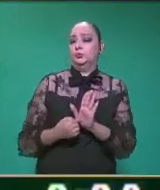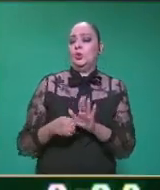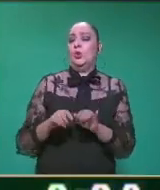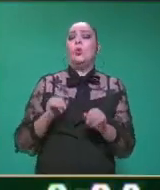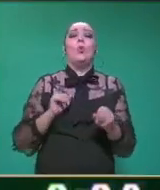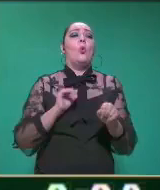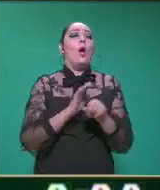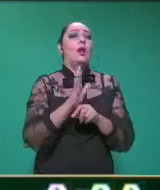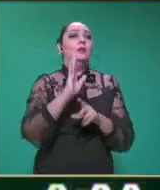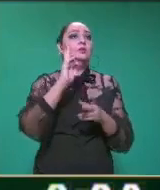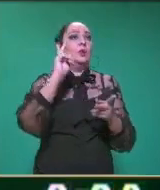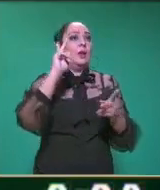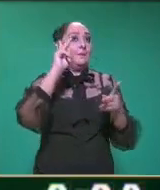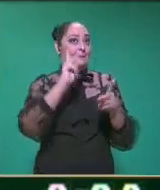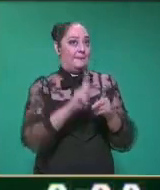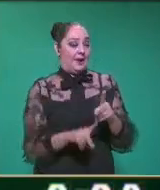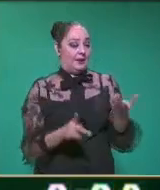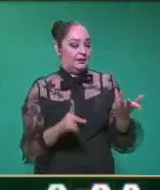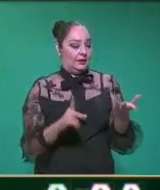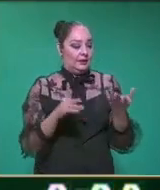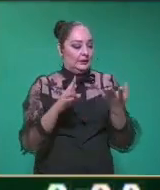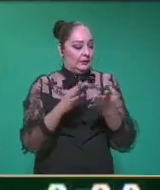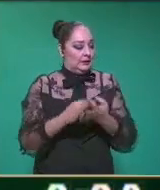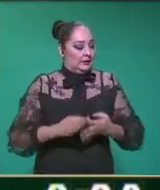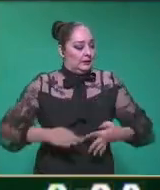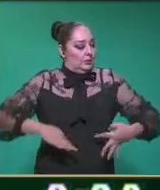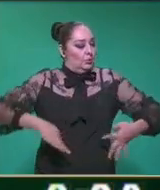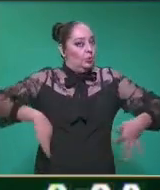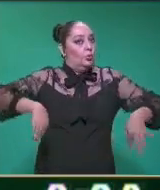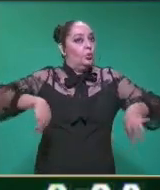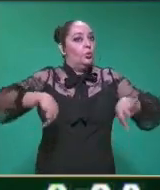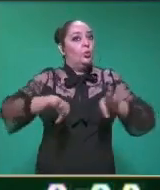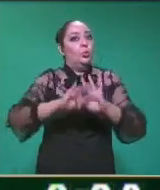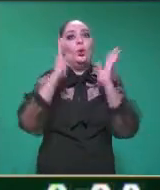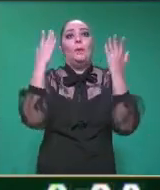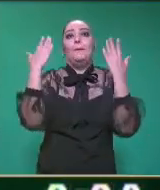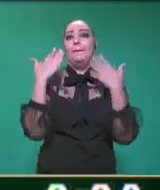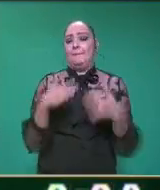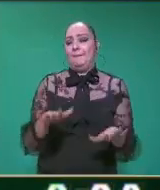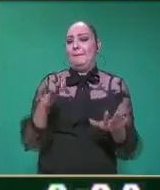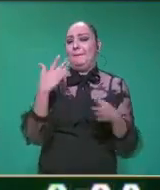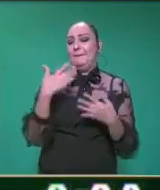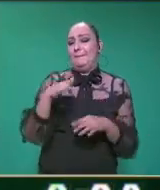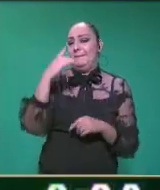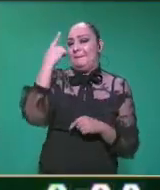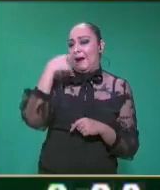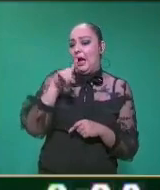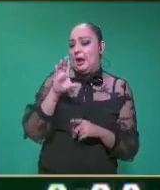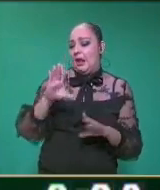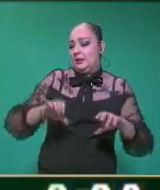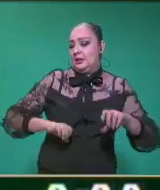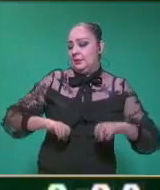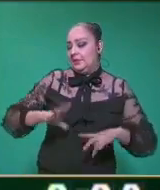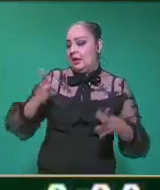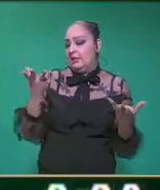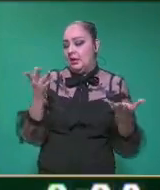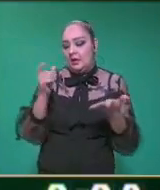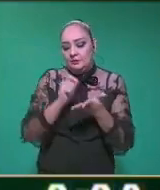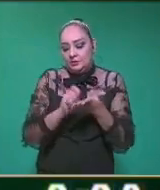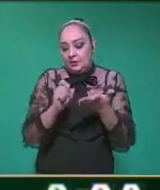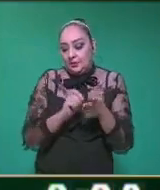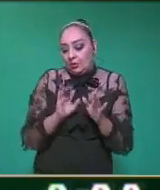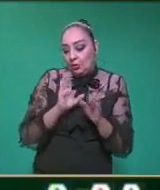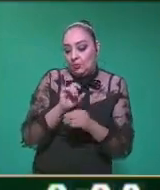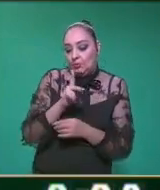¿Cuál es un elemento, maestra, indispensable en lo que vamos a hacer ahorita la actividad de la composición? Que es